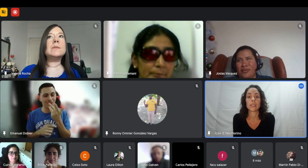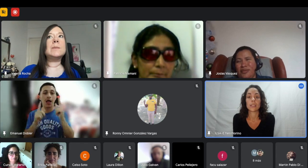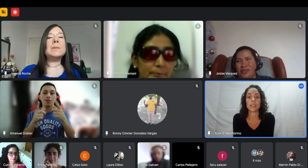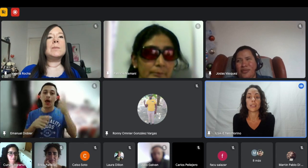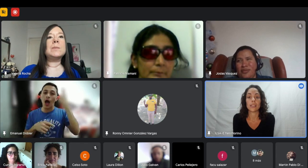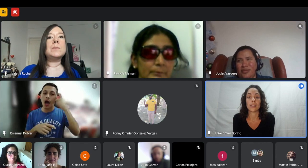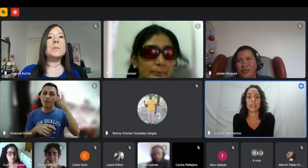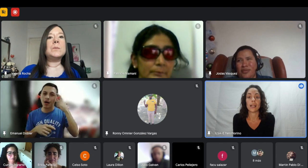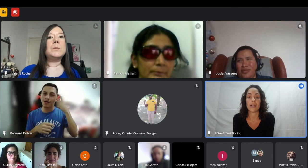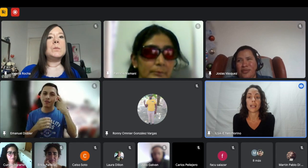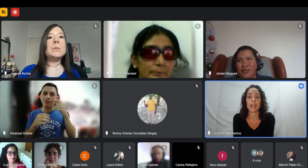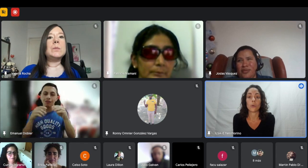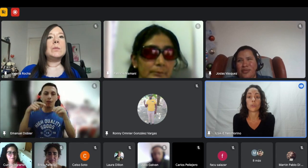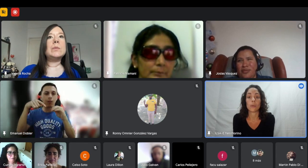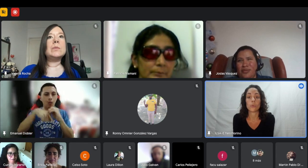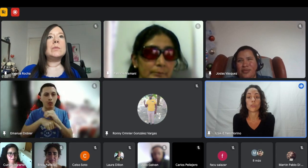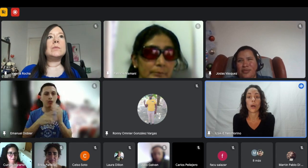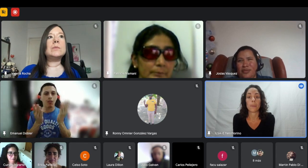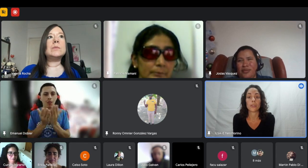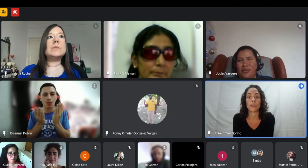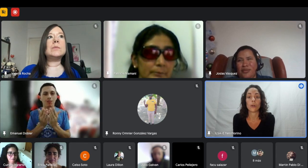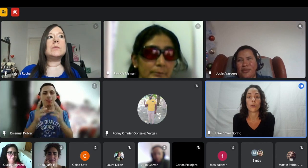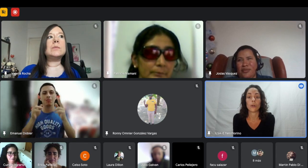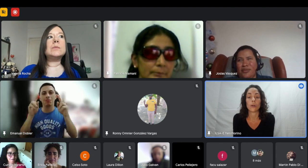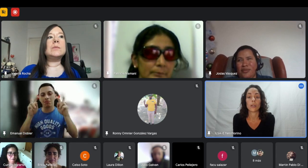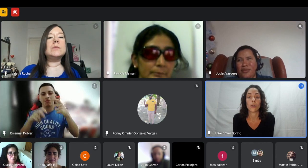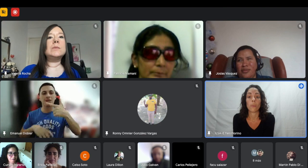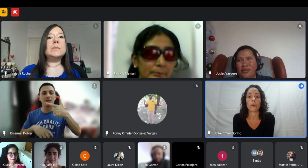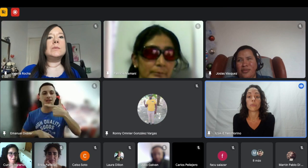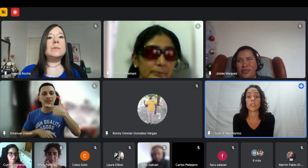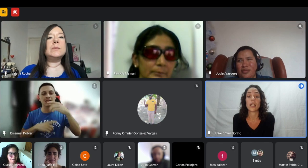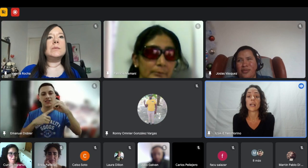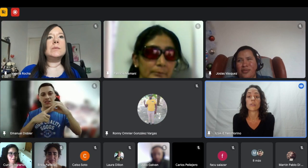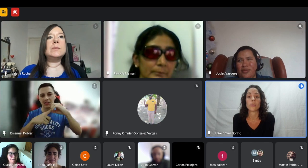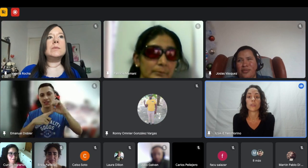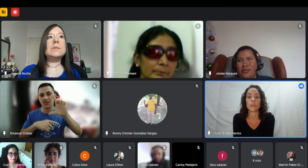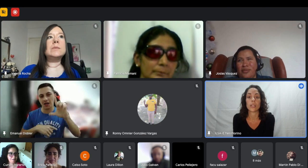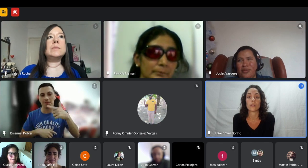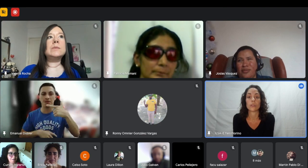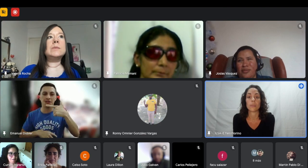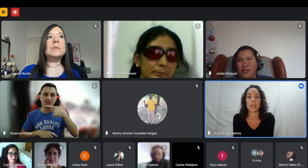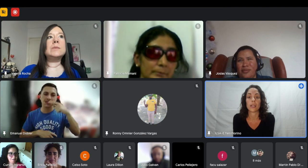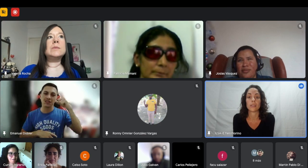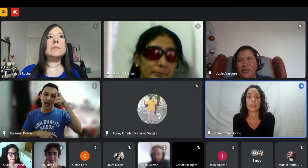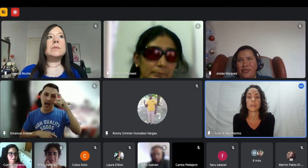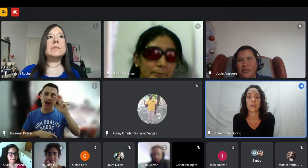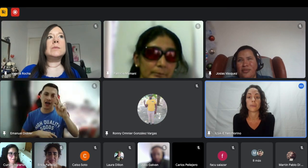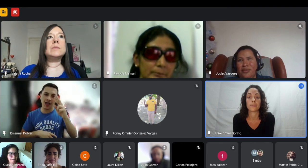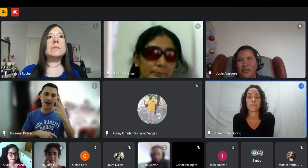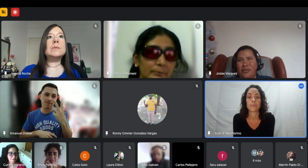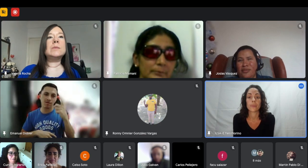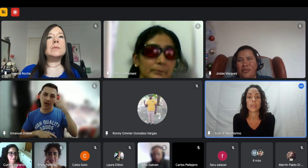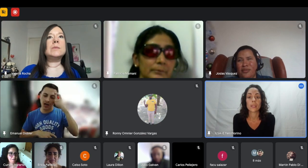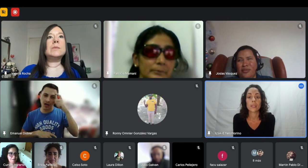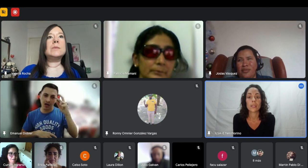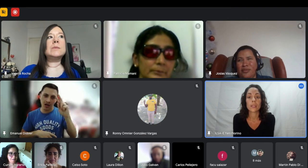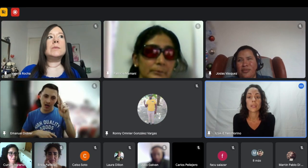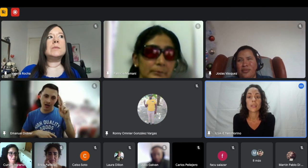y la verdad que le gusta mucho aprendió con profundidad sobre todos de estos temas que le interesaban